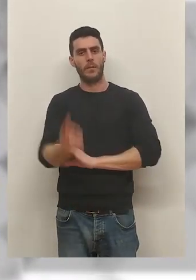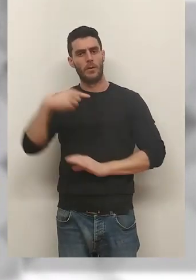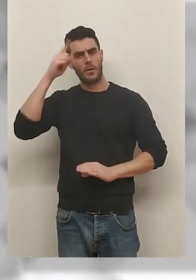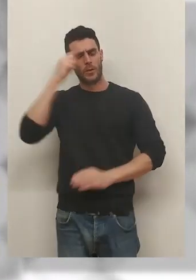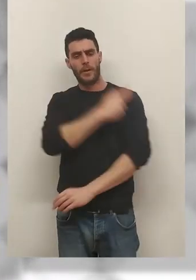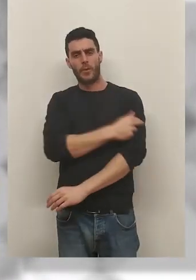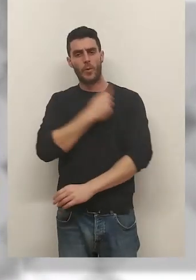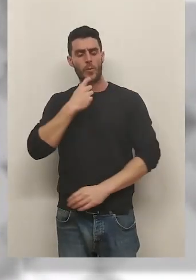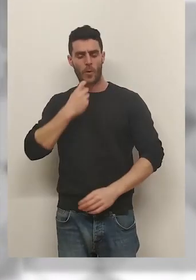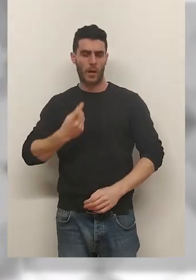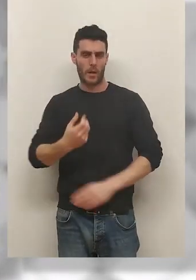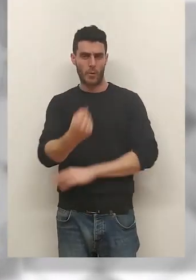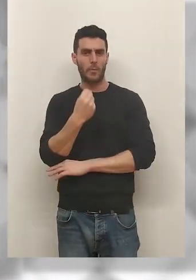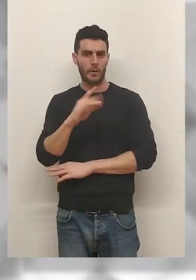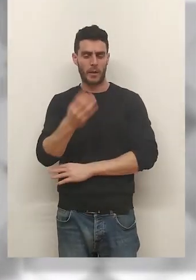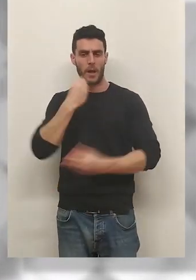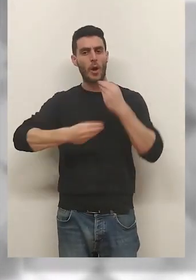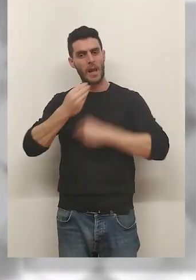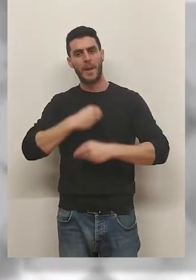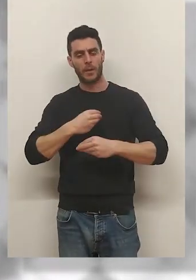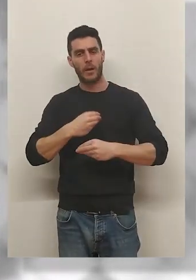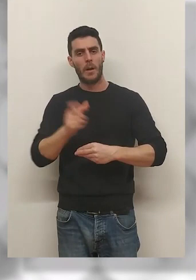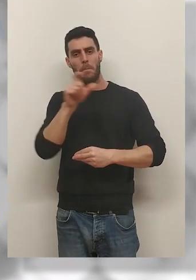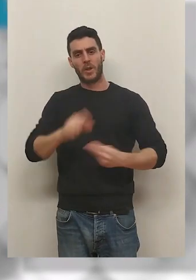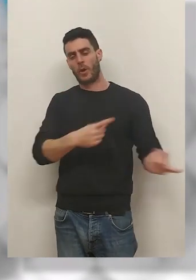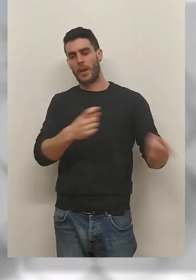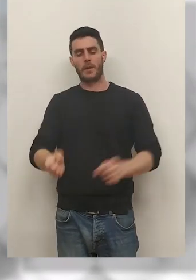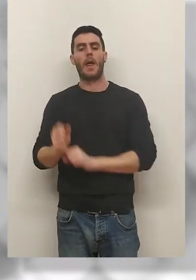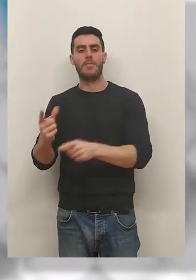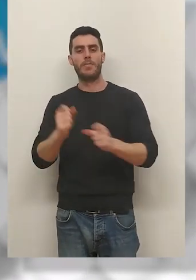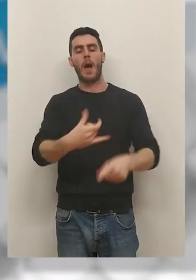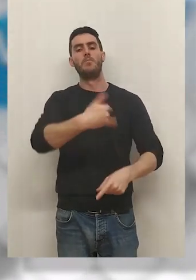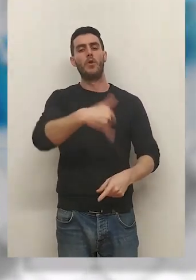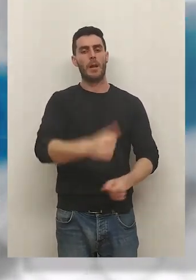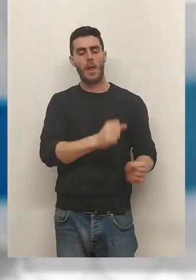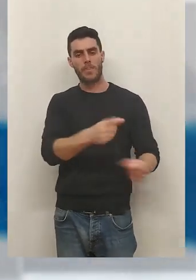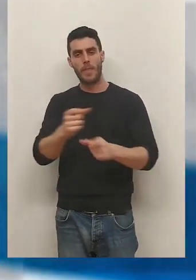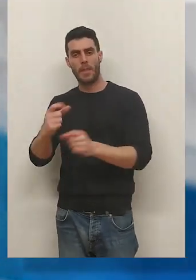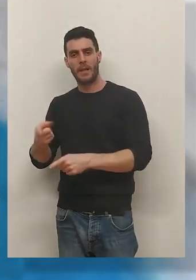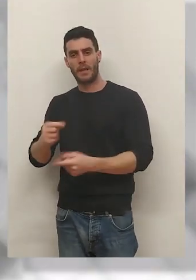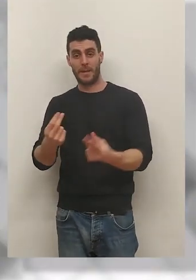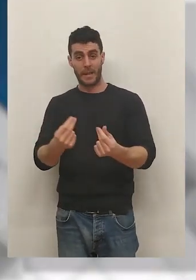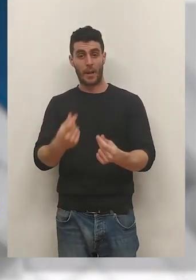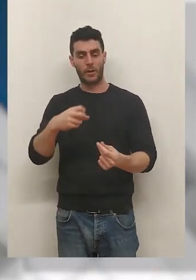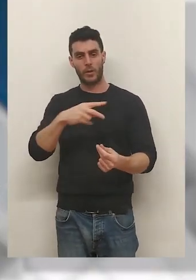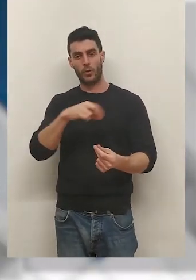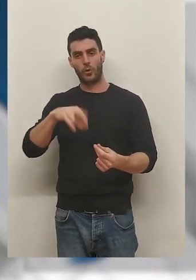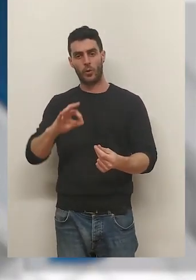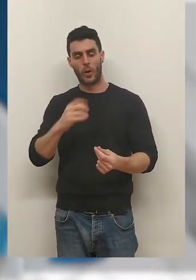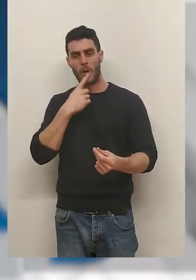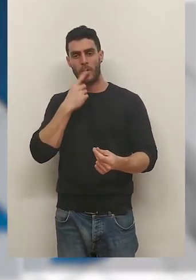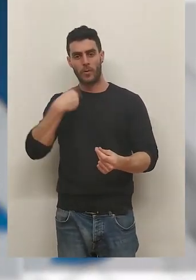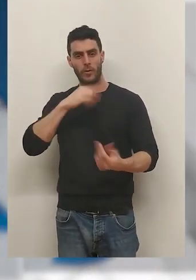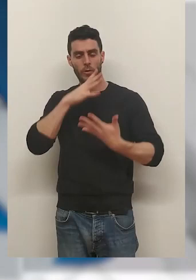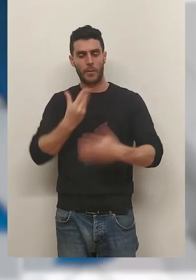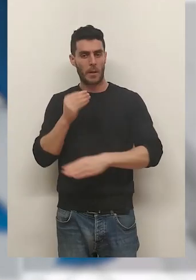que Cruz Roja lo va a emplear bien. Los alimentos van a ir a la gente necesitada, vulnerable y el dinero, como bien ha dicho Antonio, en este momento